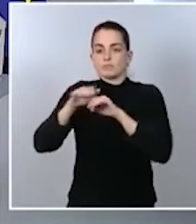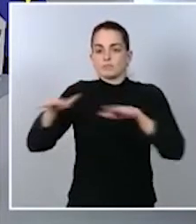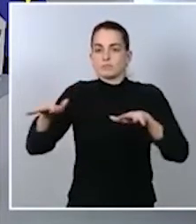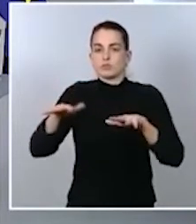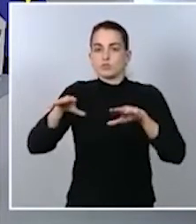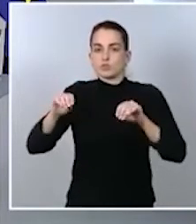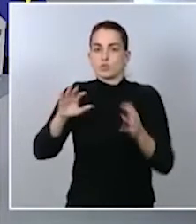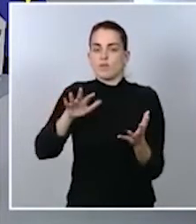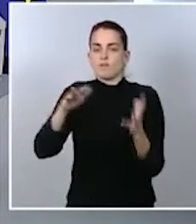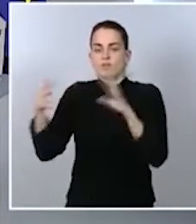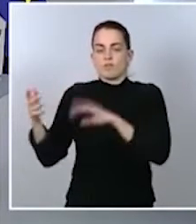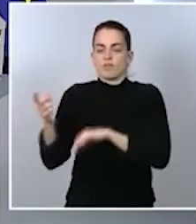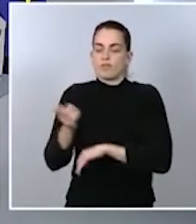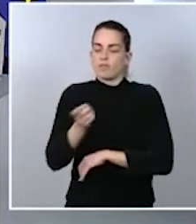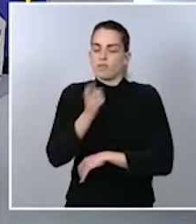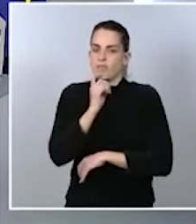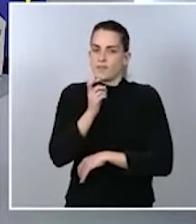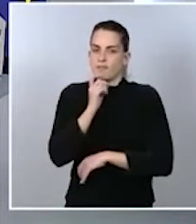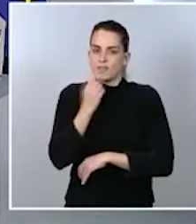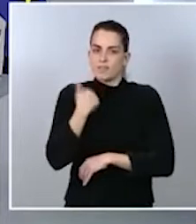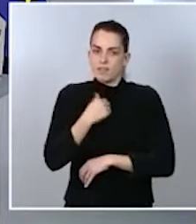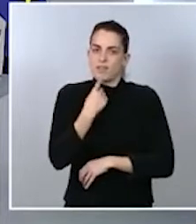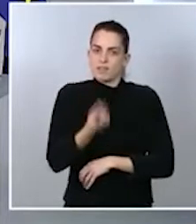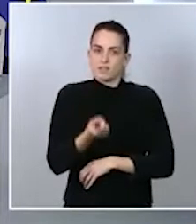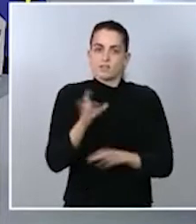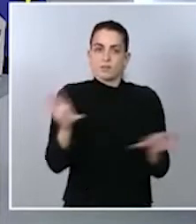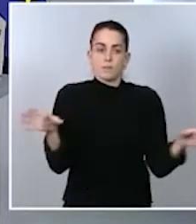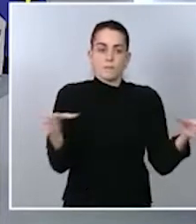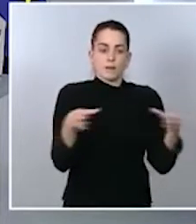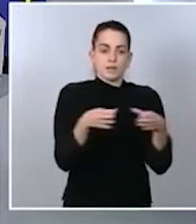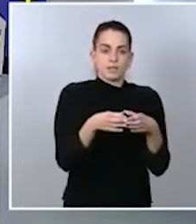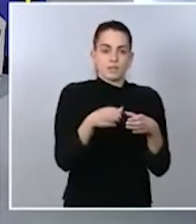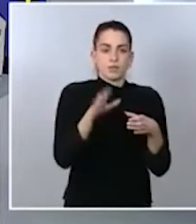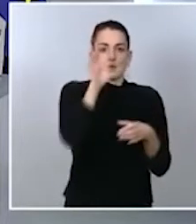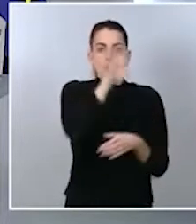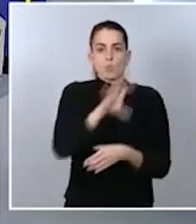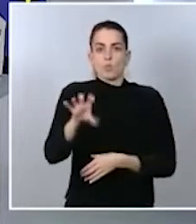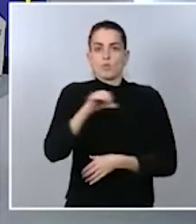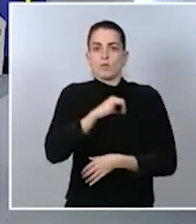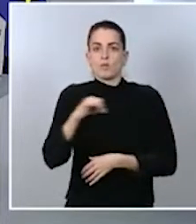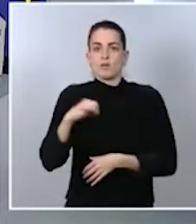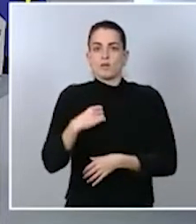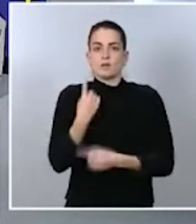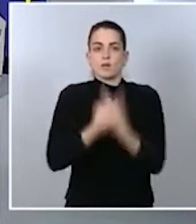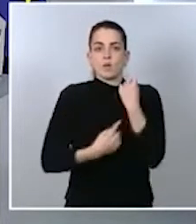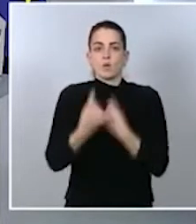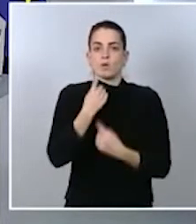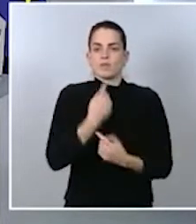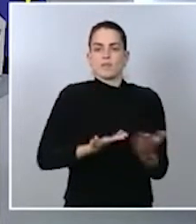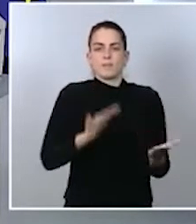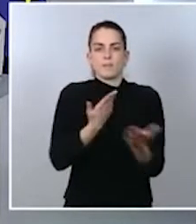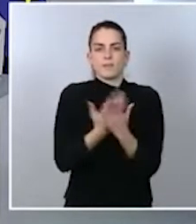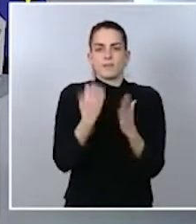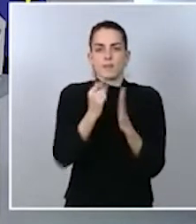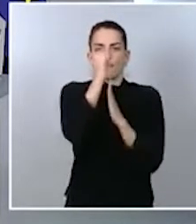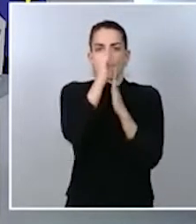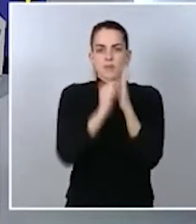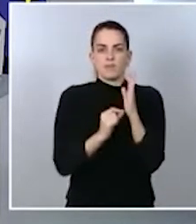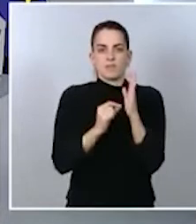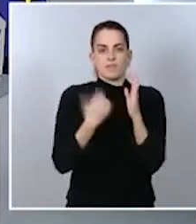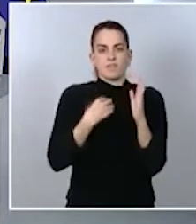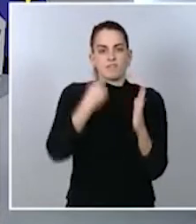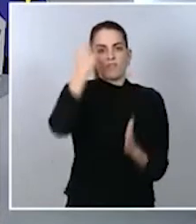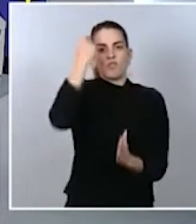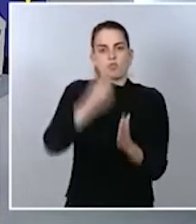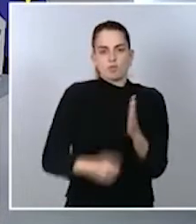denominado. Hay partidos y comunidades que están pidiendo que se endurezcan algunas, bueno, las medidas en contra de la expansión.